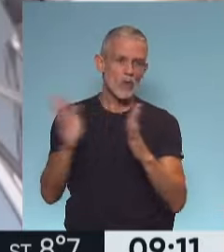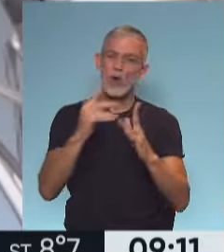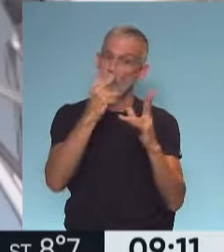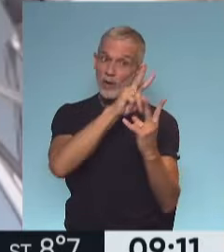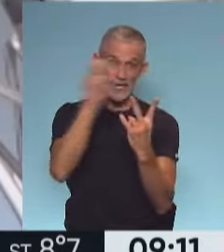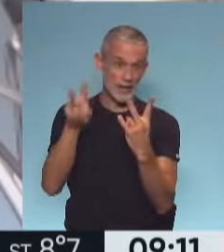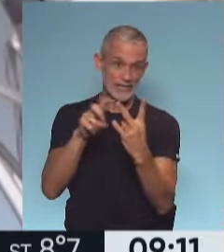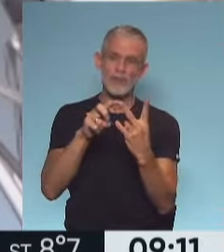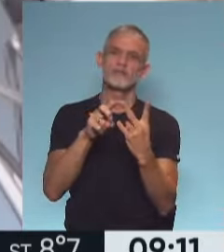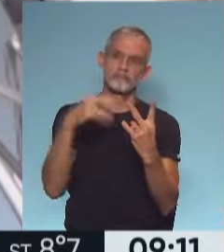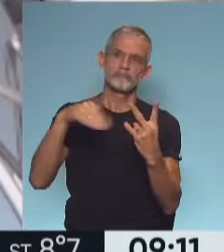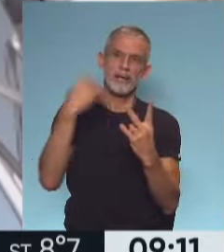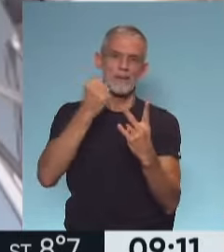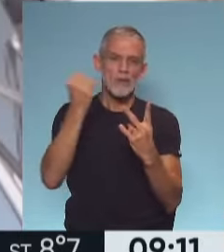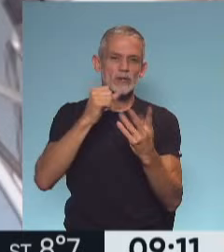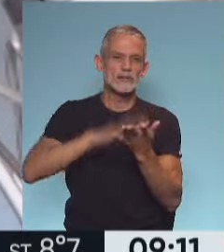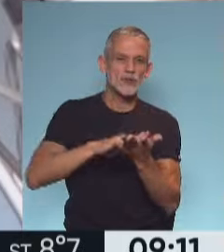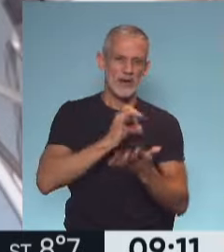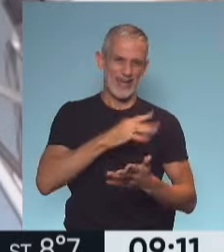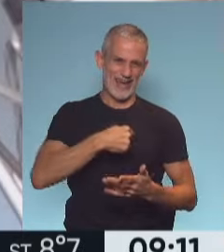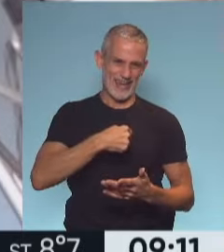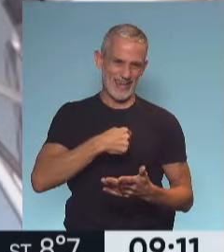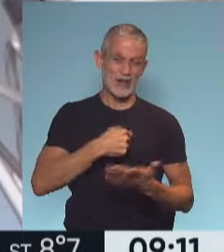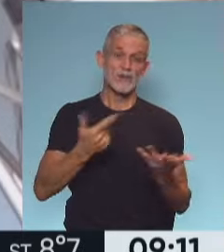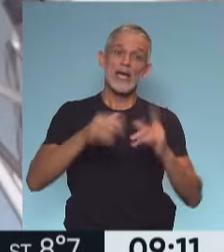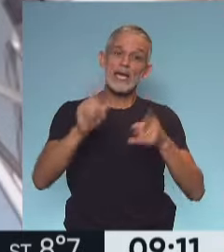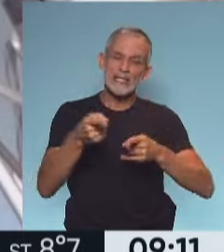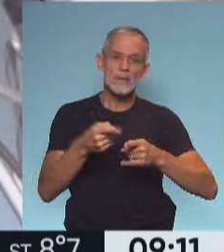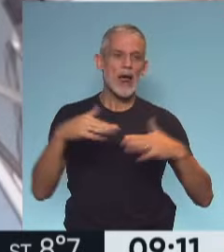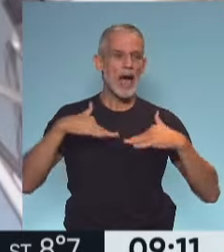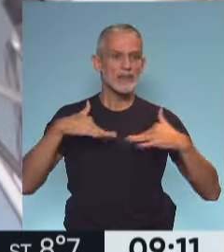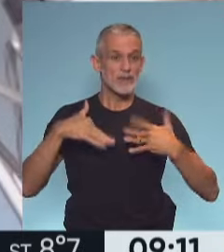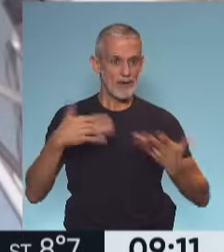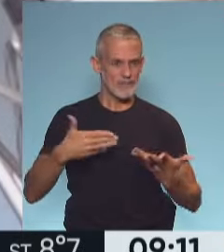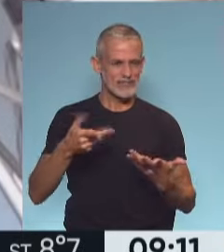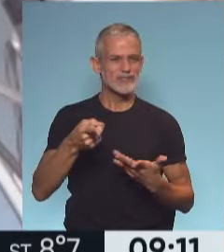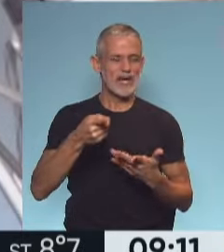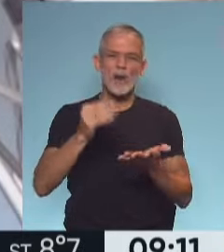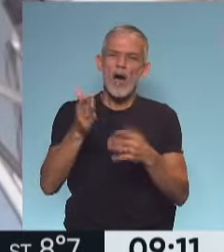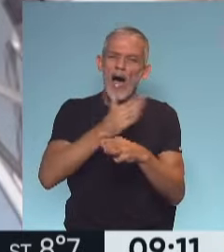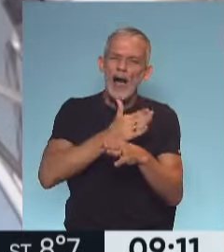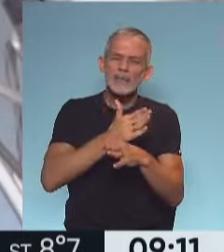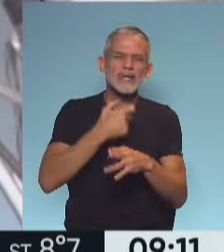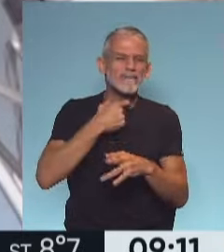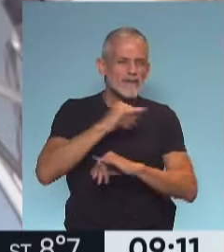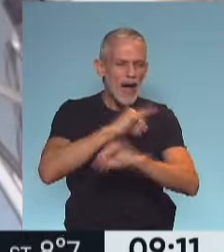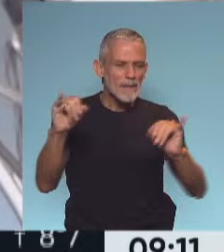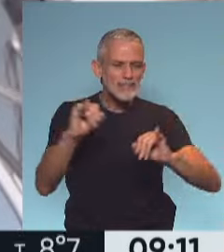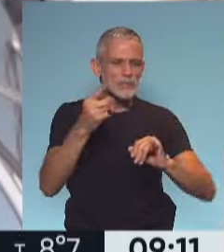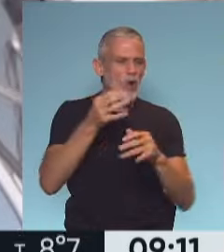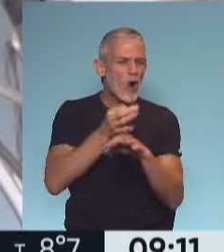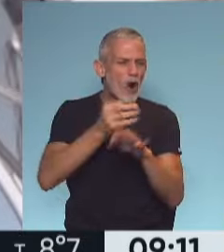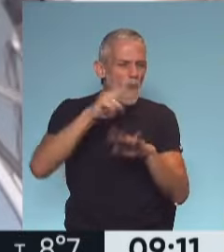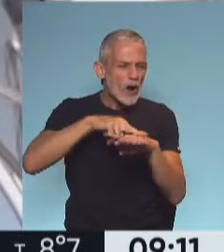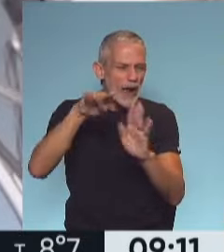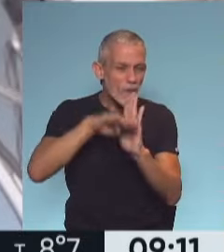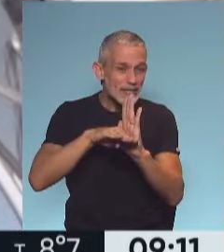importantísimos que tienen que ver con lo cardiológico, pero también con la actividad física, porque está justo aún. Pero antes, quiero recordarles este consejo, un